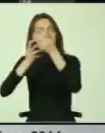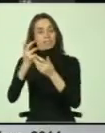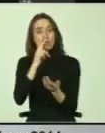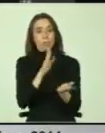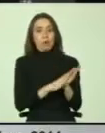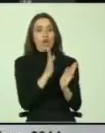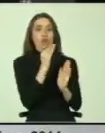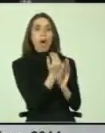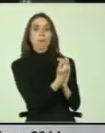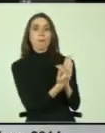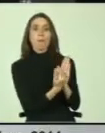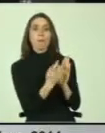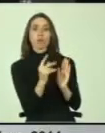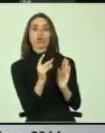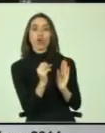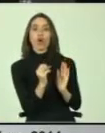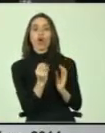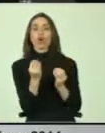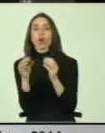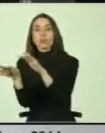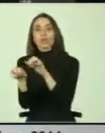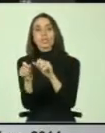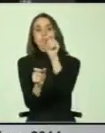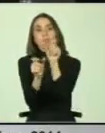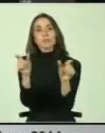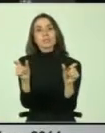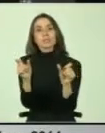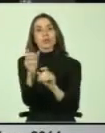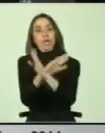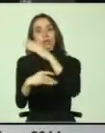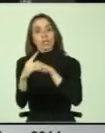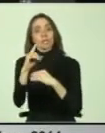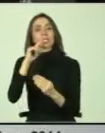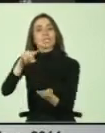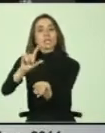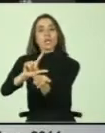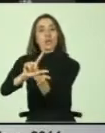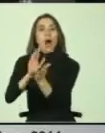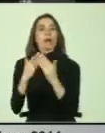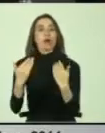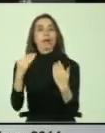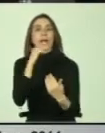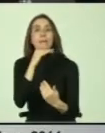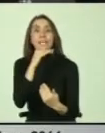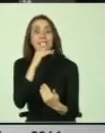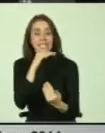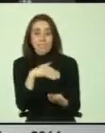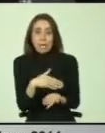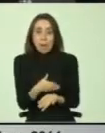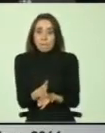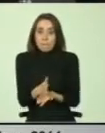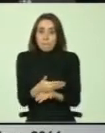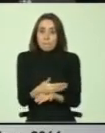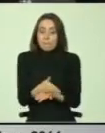no existe un protocolo de rescate para personas con discapacidad en zonas de emergencia. De hecho, el plan de